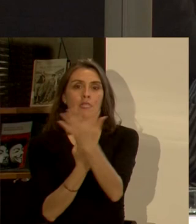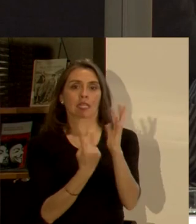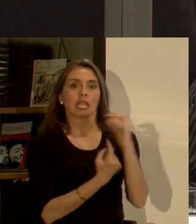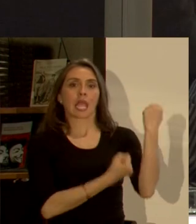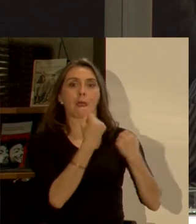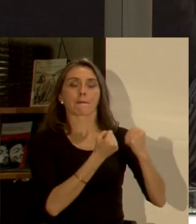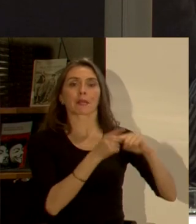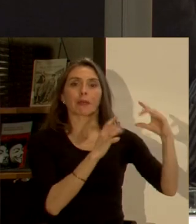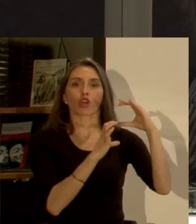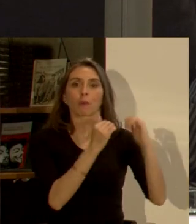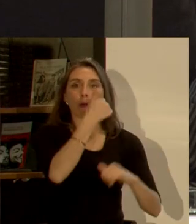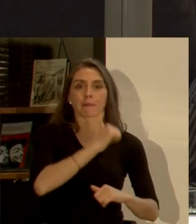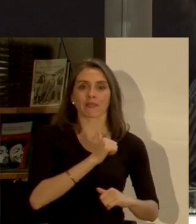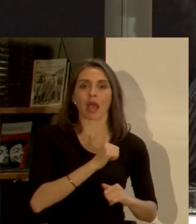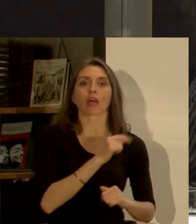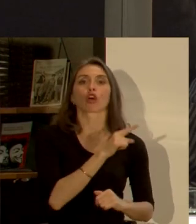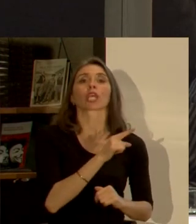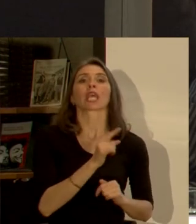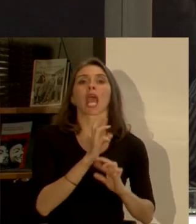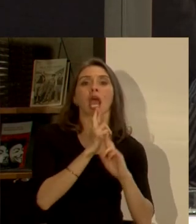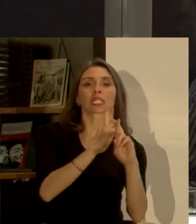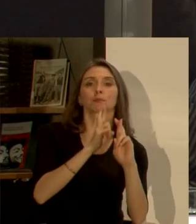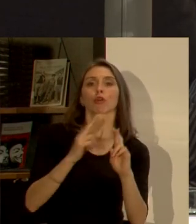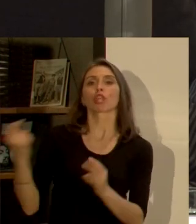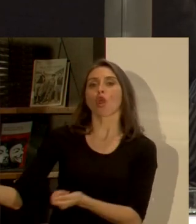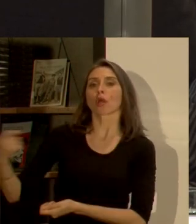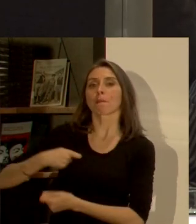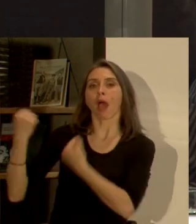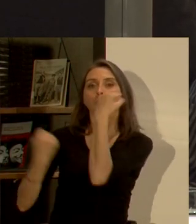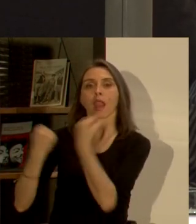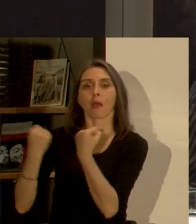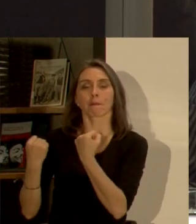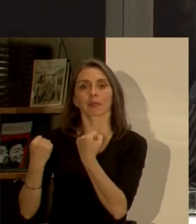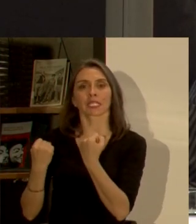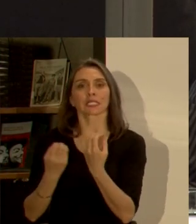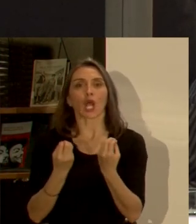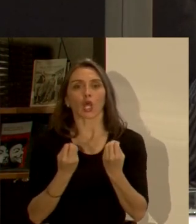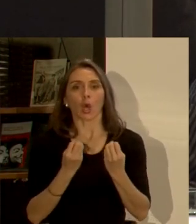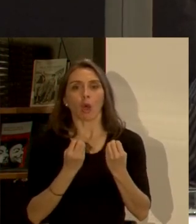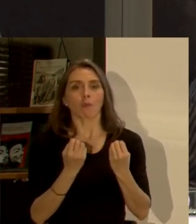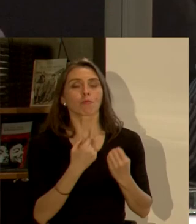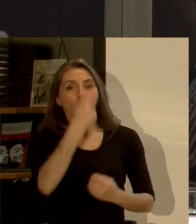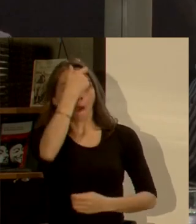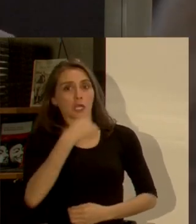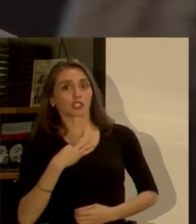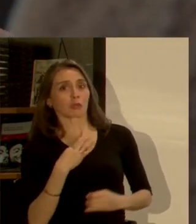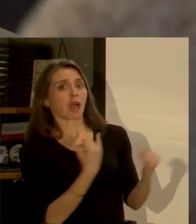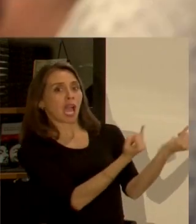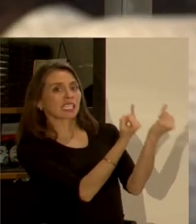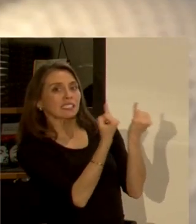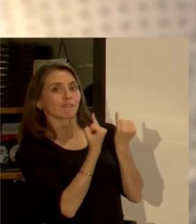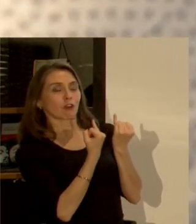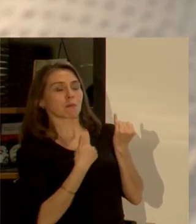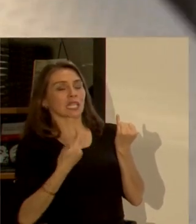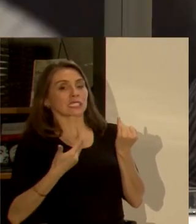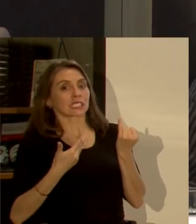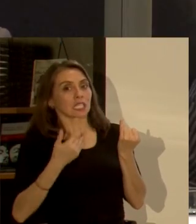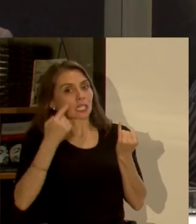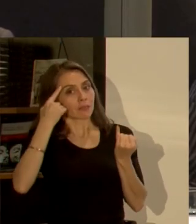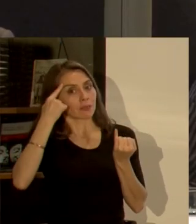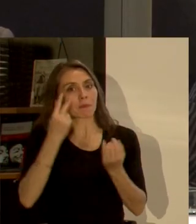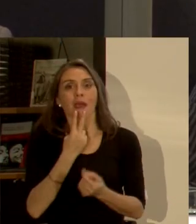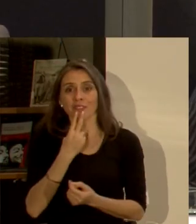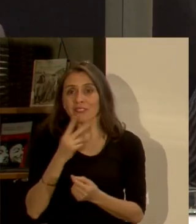privados que responden a avisadores reciba la información que más le va a ayudar para desarrollar su